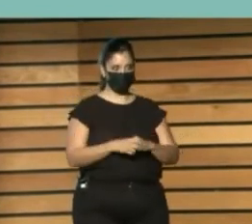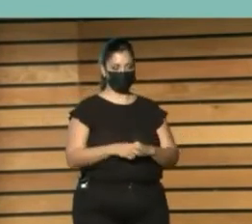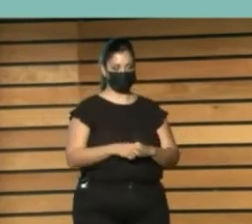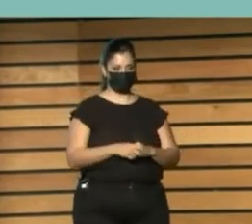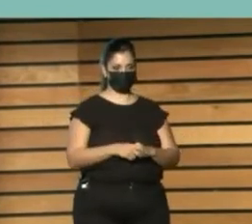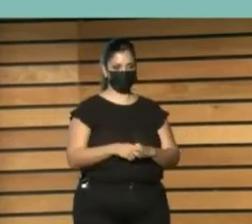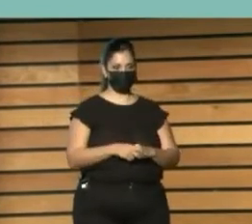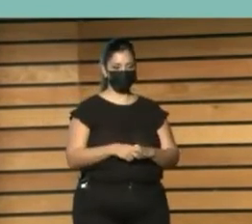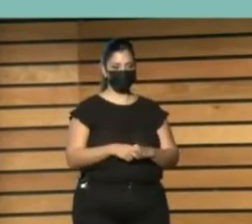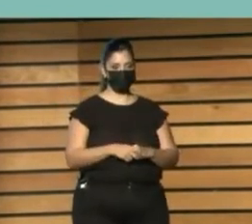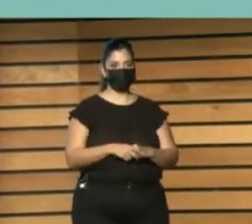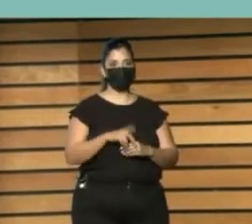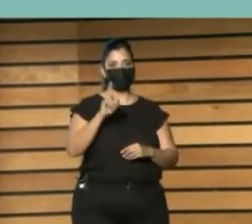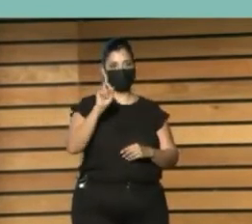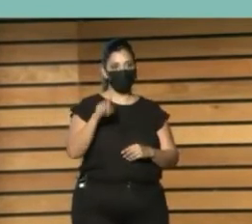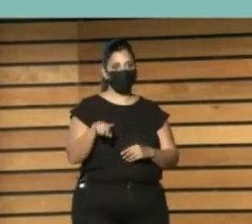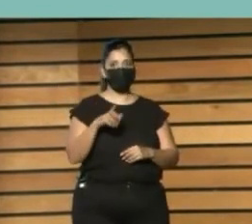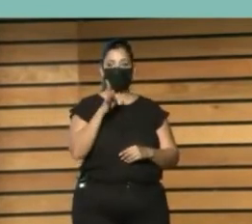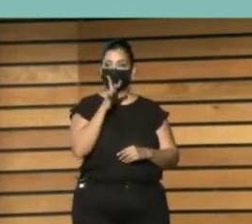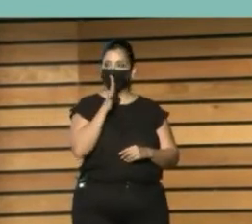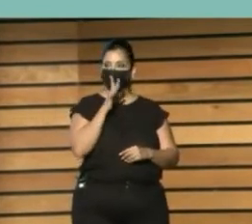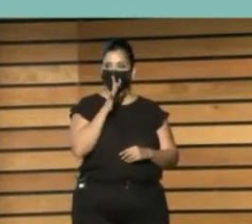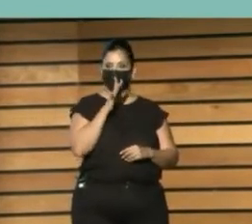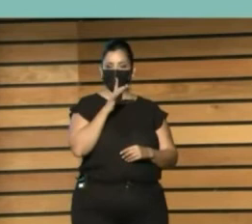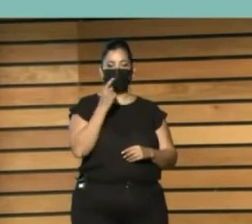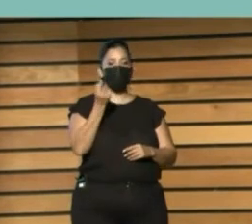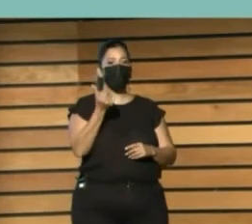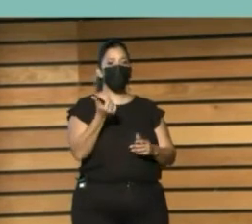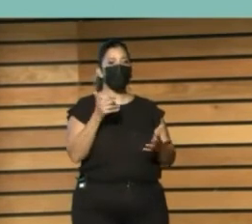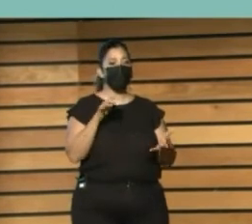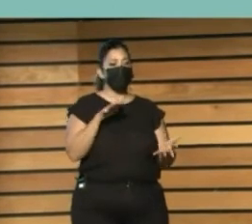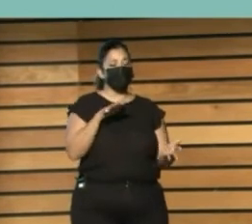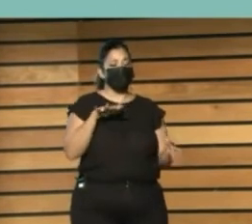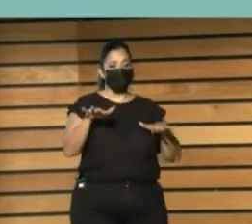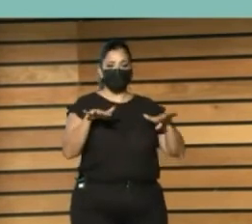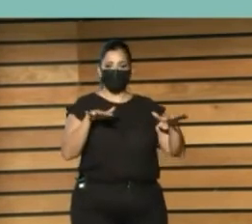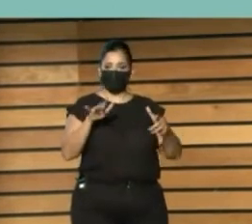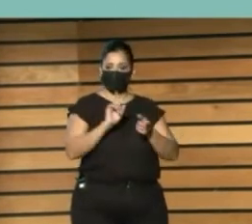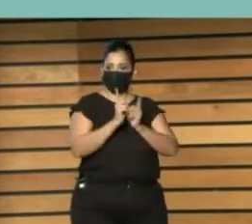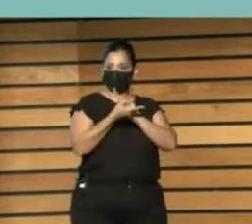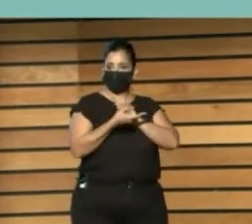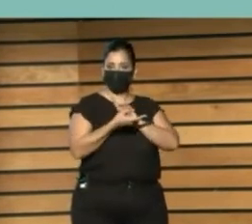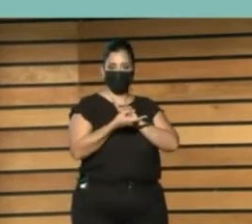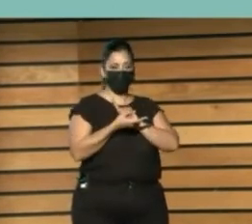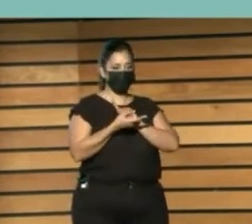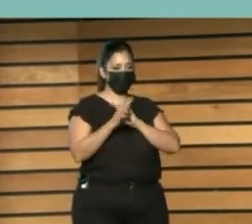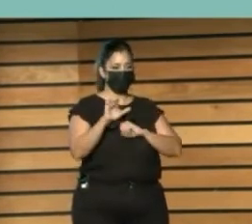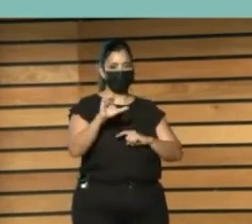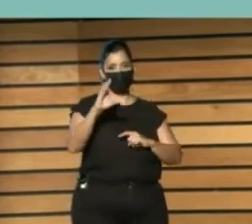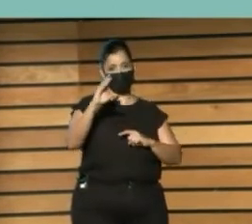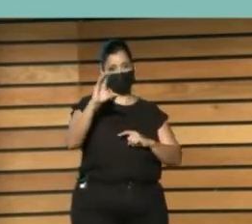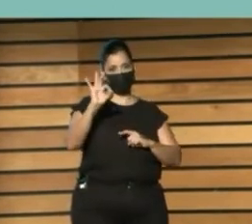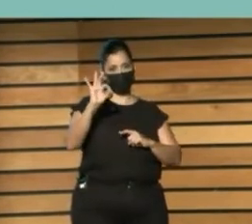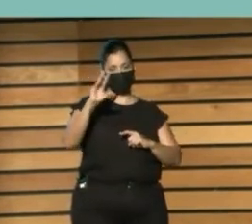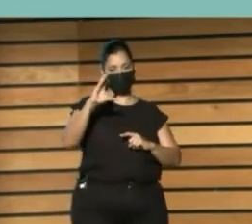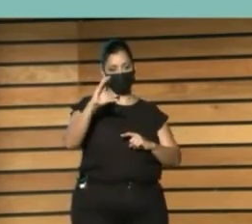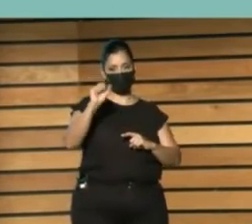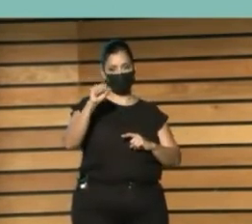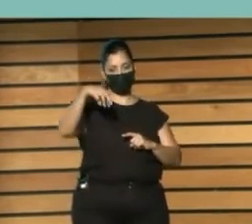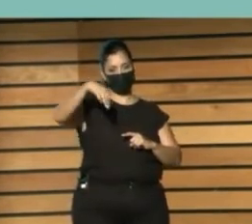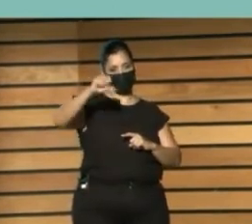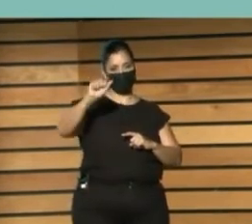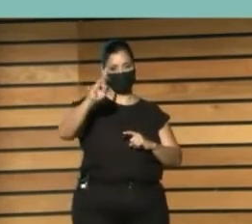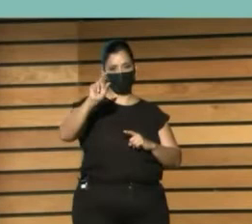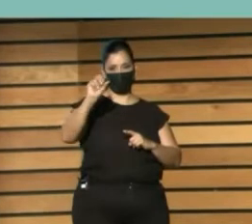Una Un movimiento Hacia una Ghettoización Y a las Ecocámaras Y todo esto Se resume En